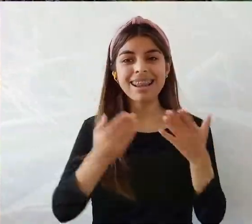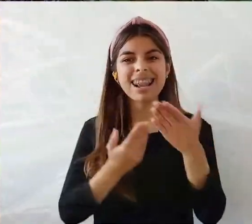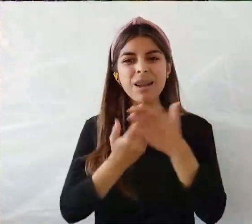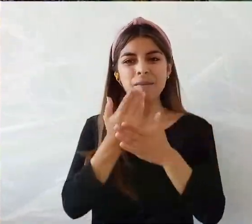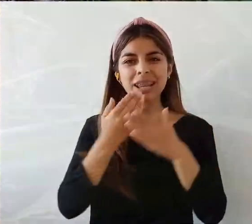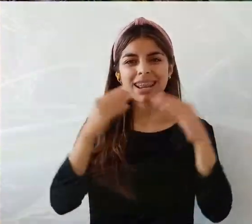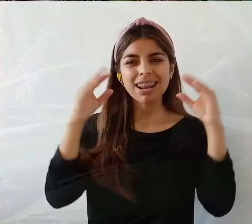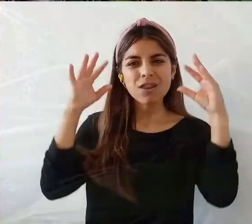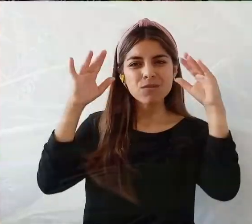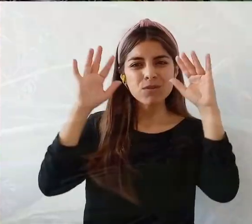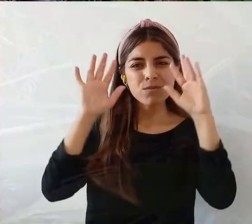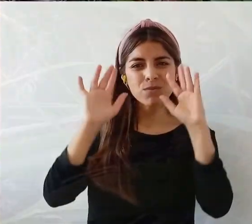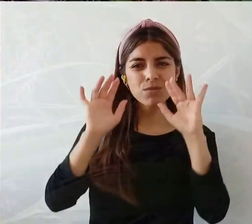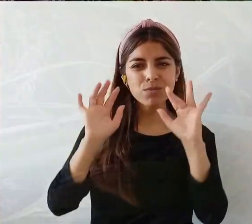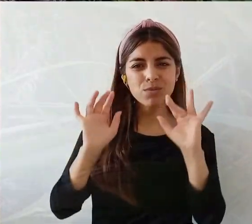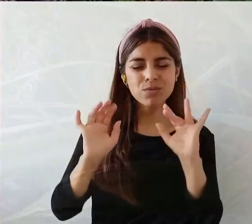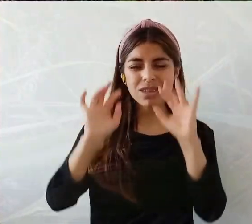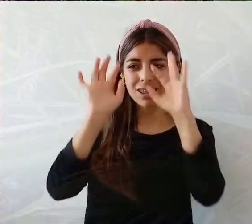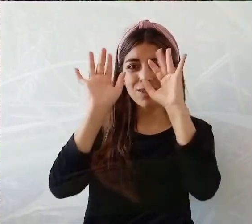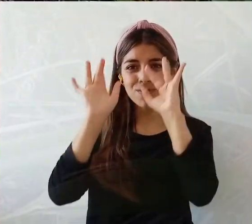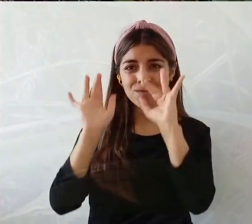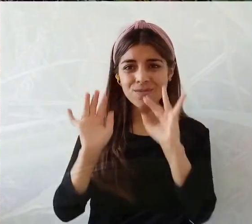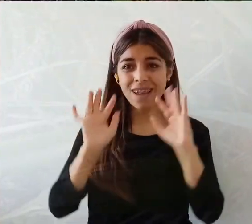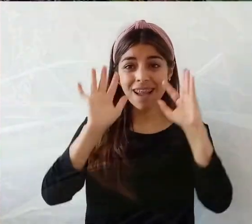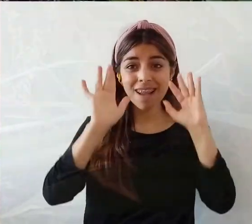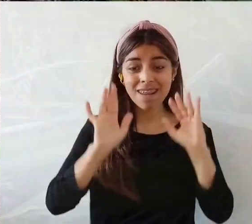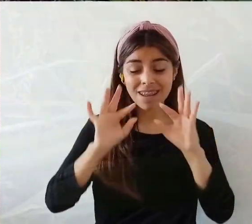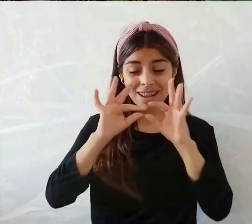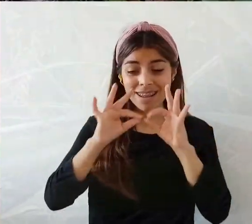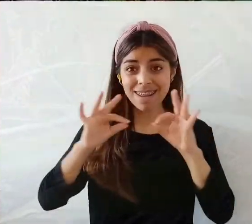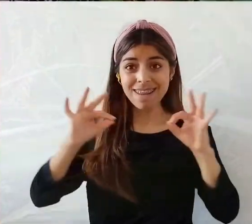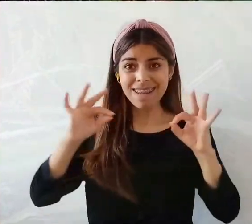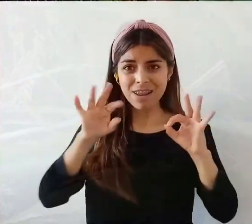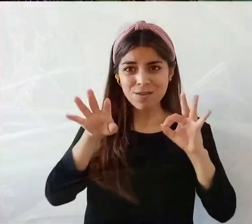pasto y ahí queda blandita para trabajar el otro día.